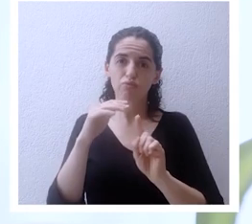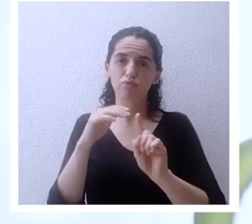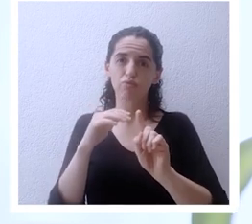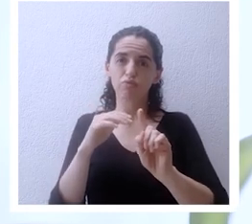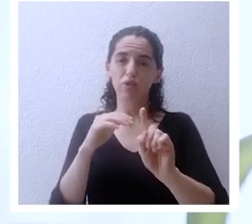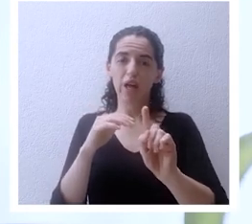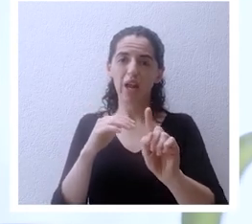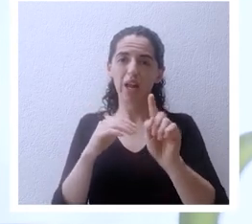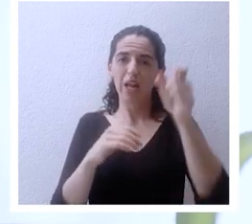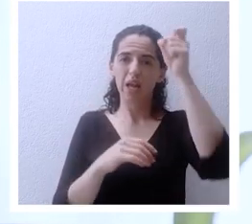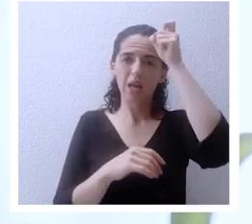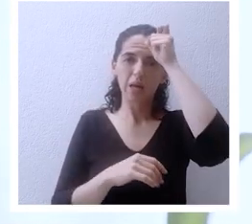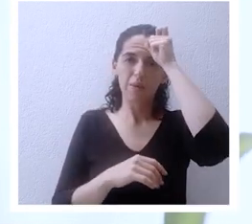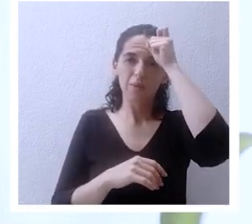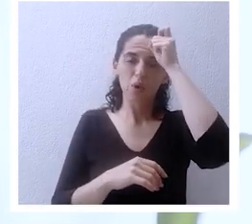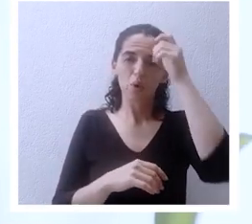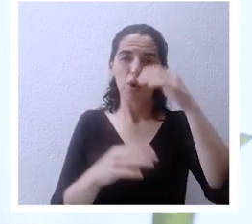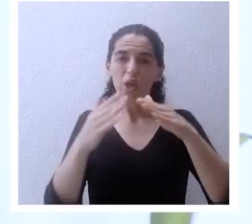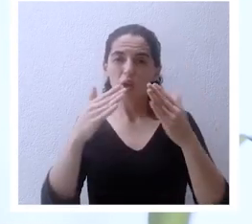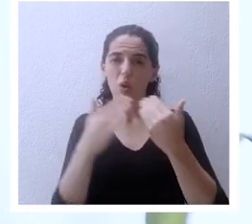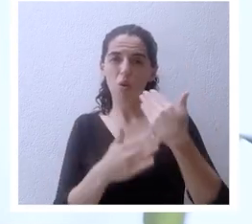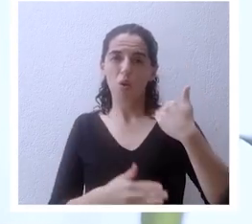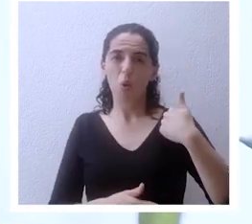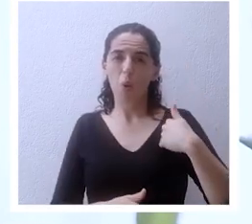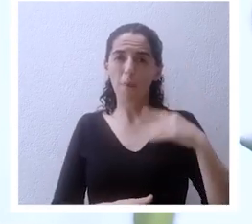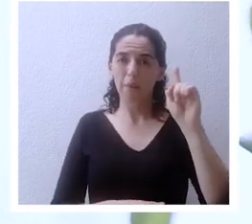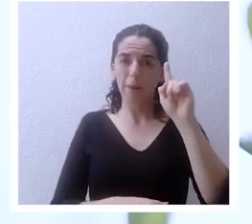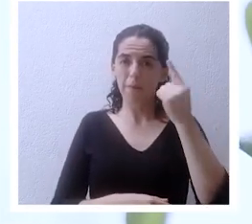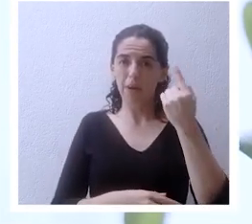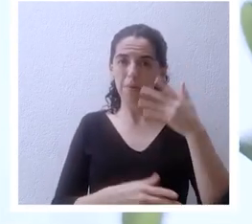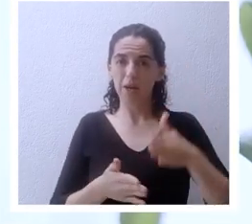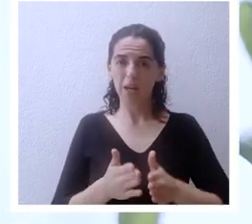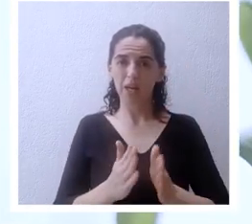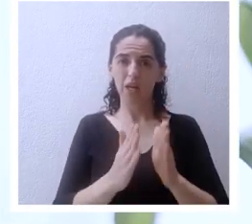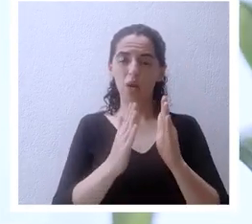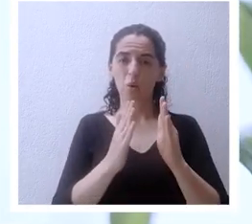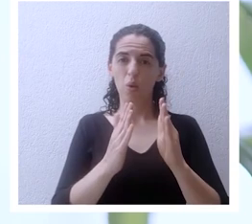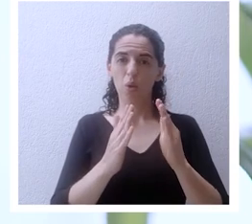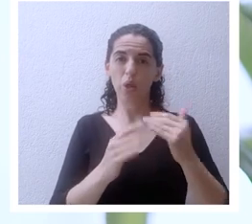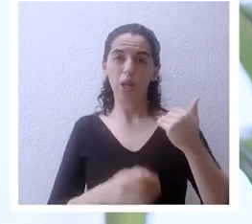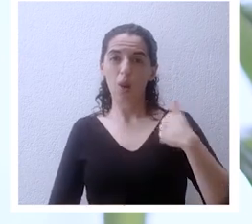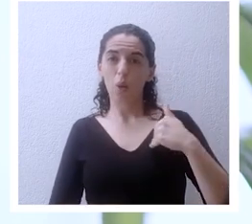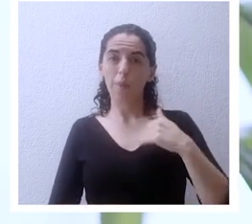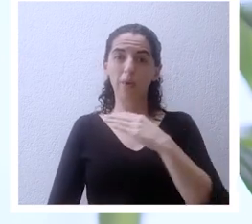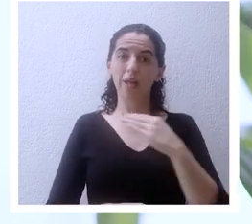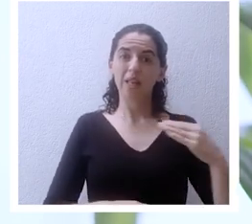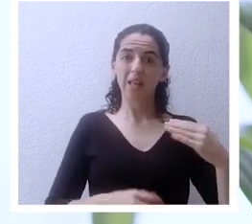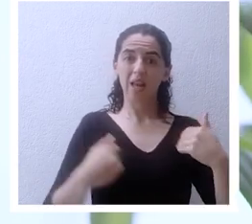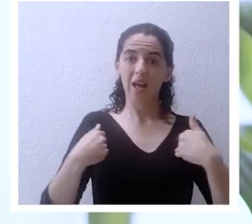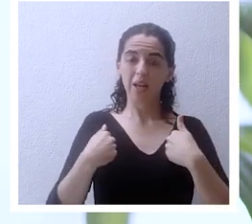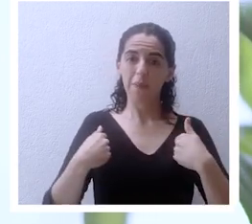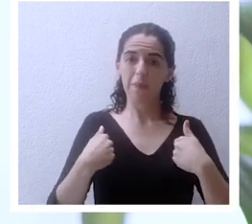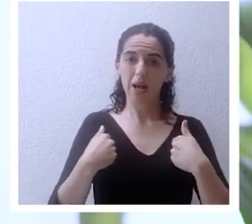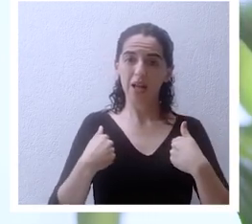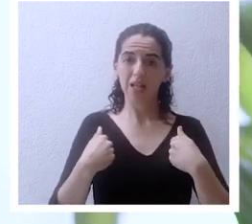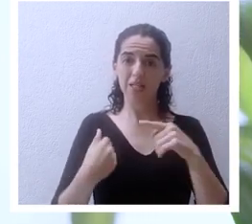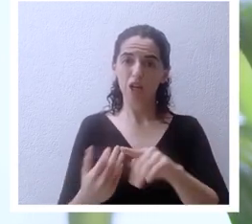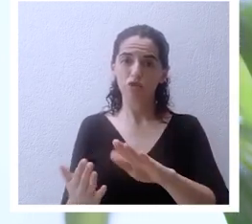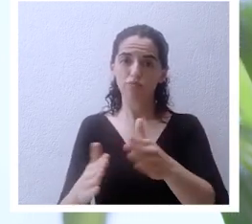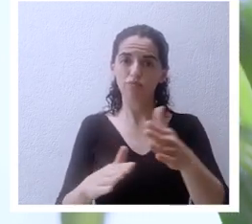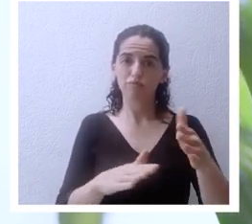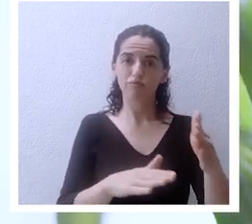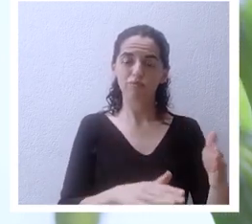heriré a todo primogénito en la tierra de Egipto así de los hombres como de las bestias y ejecutaré mis juicios